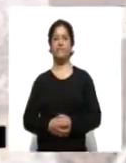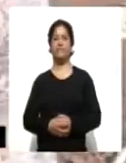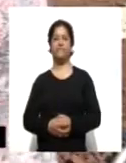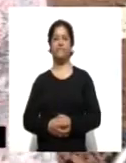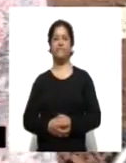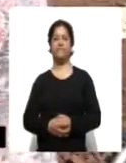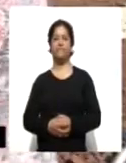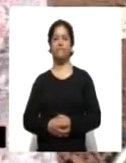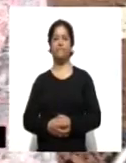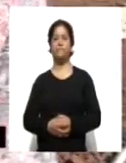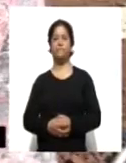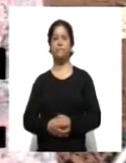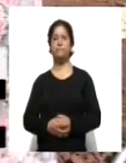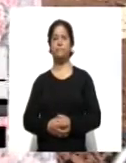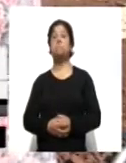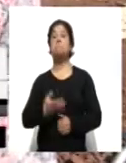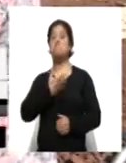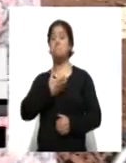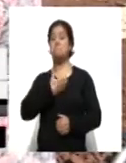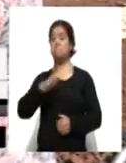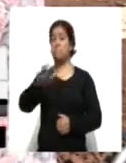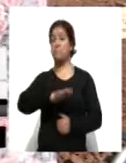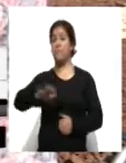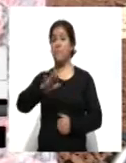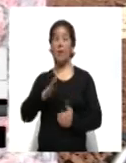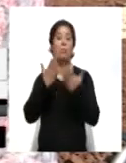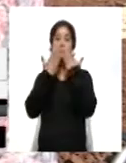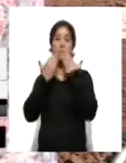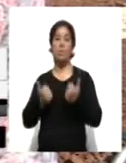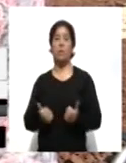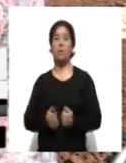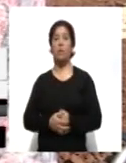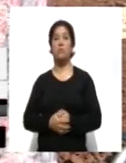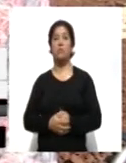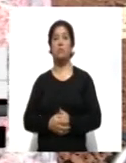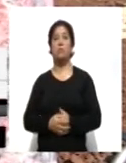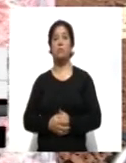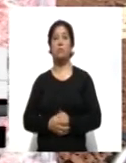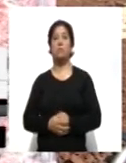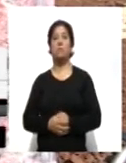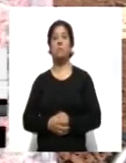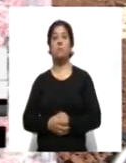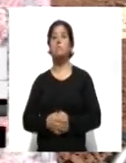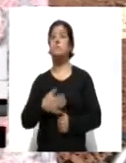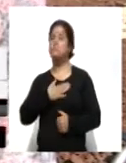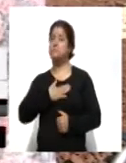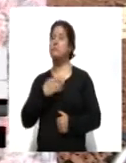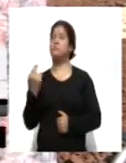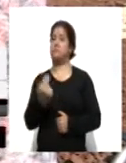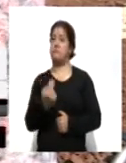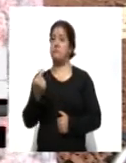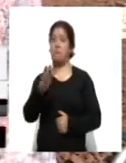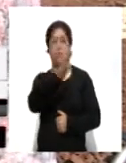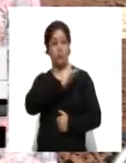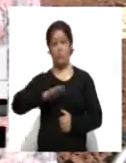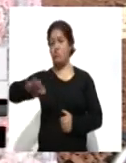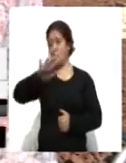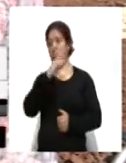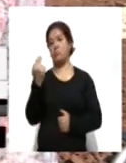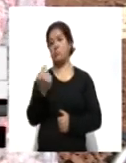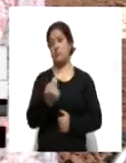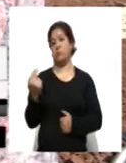No teníamos un parque y pues no se lo necesitábamos para